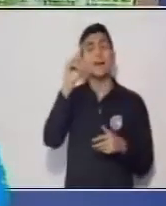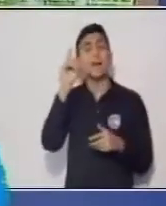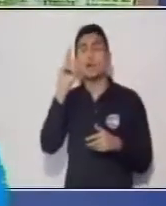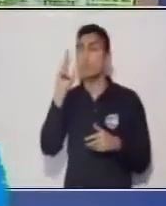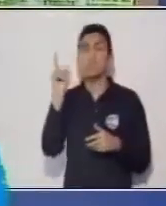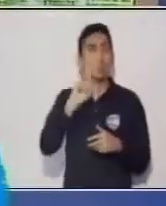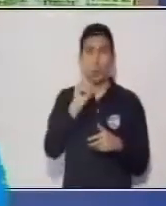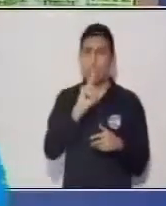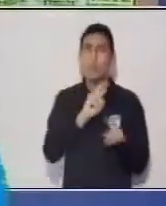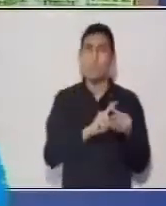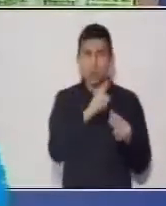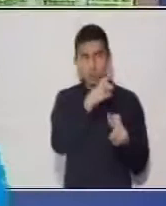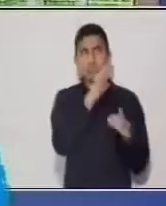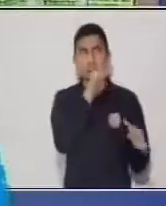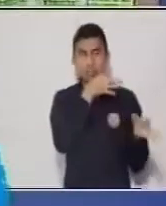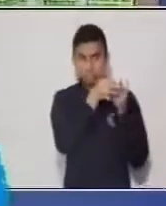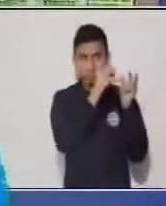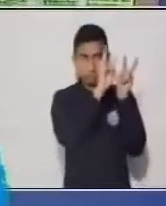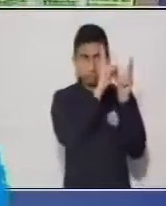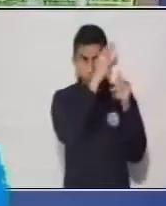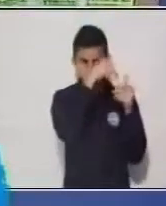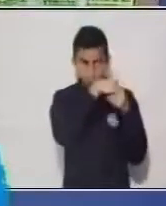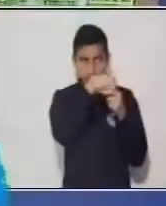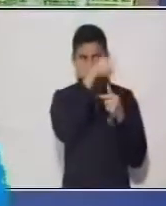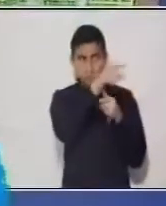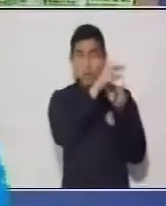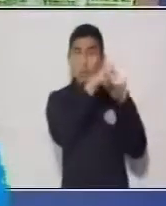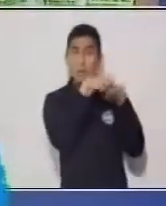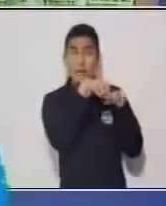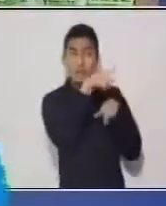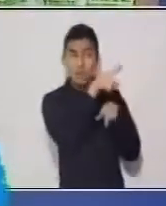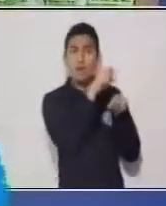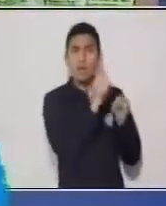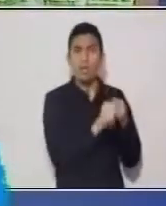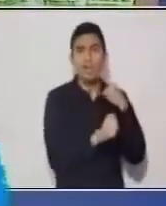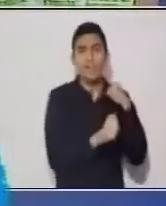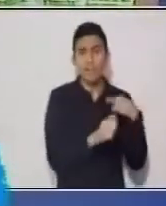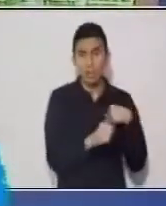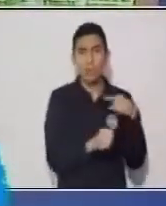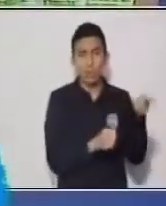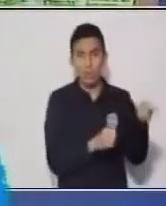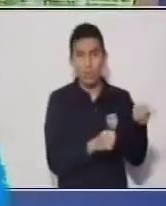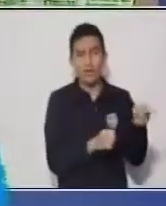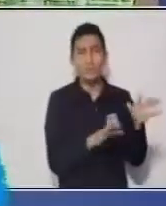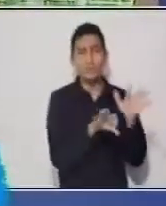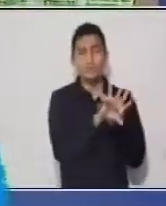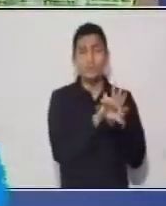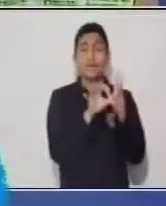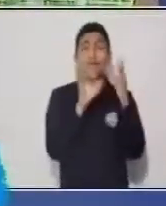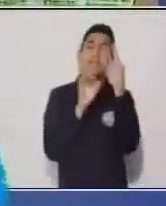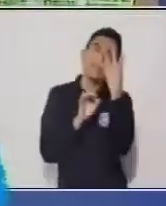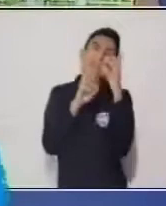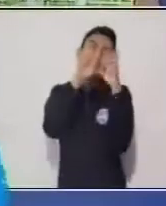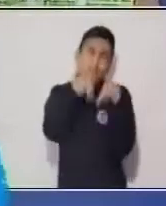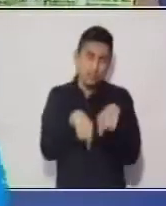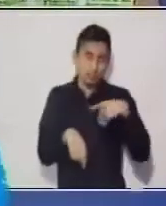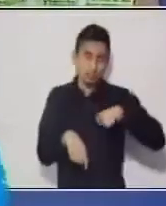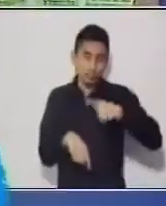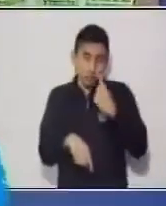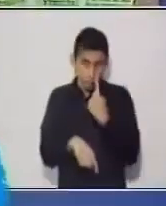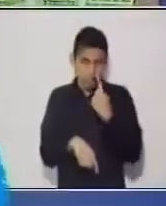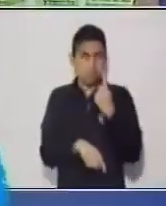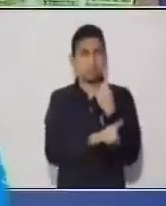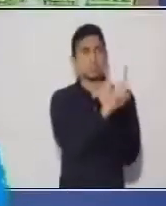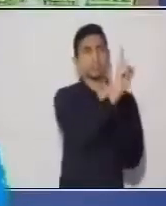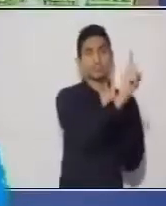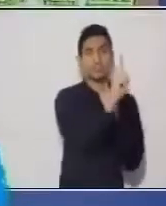que está diciendo lo que la otra persona le dijo. Esto es un diálogo también dentro